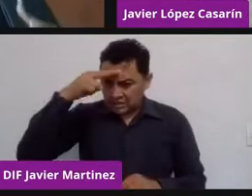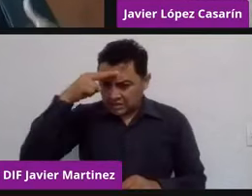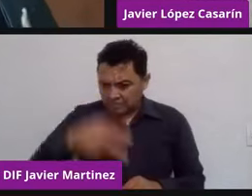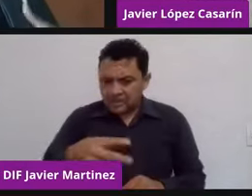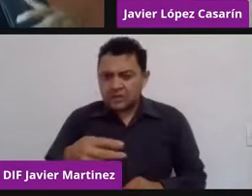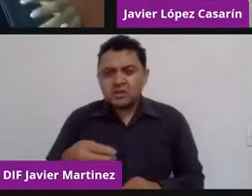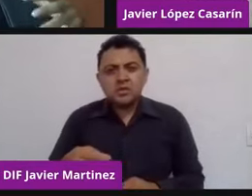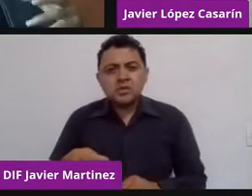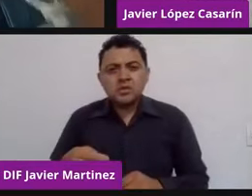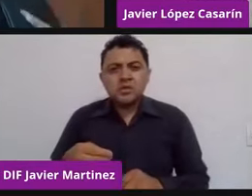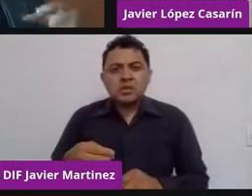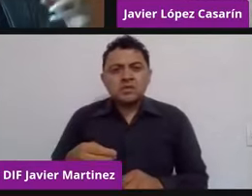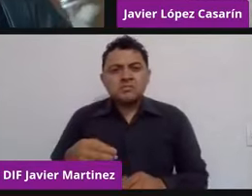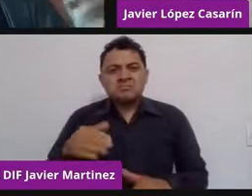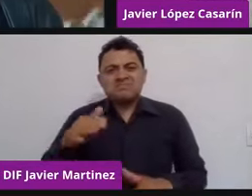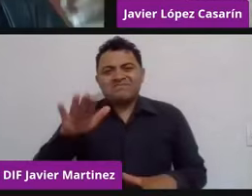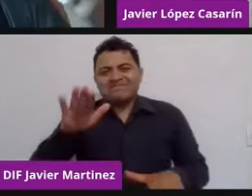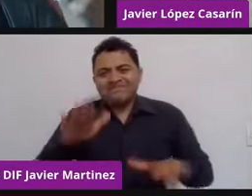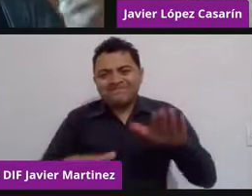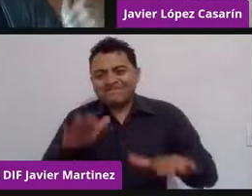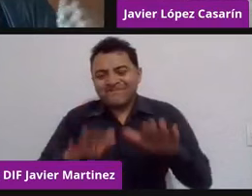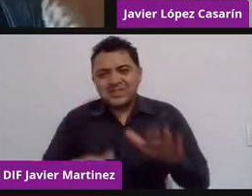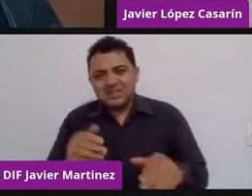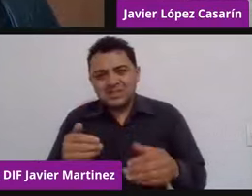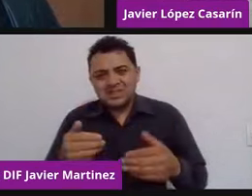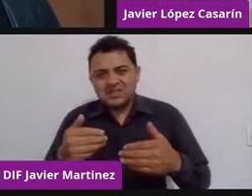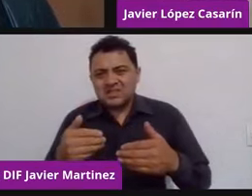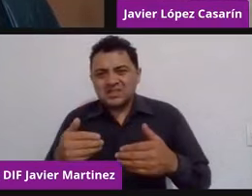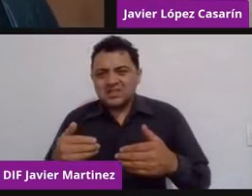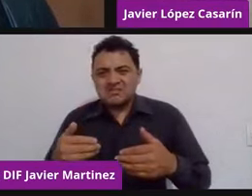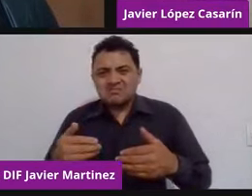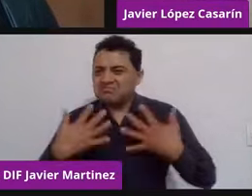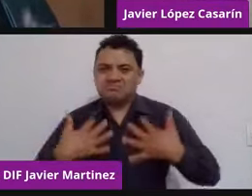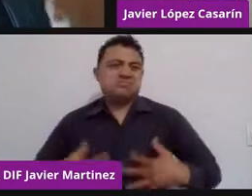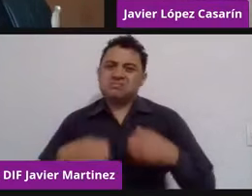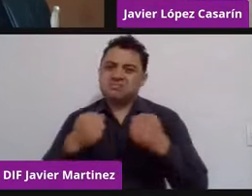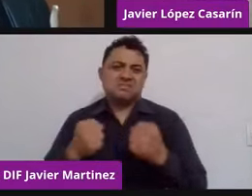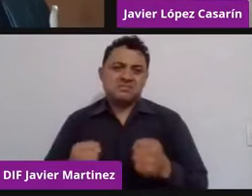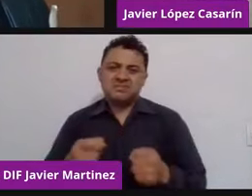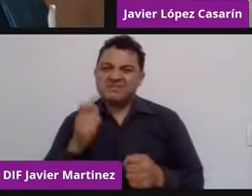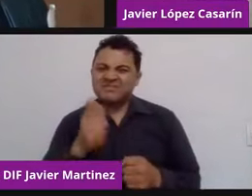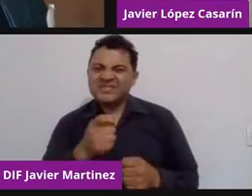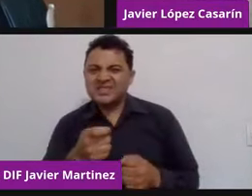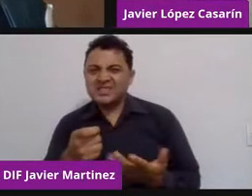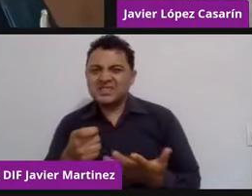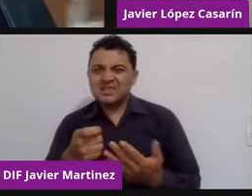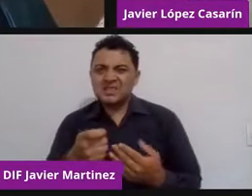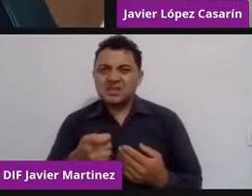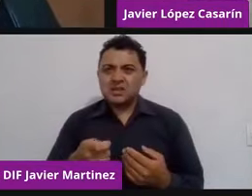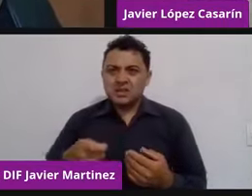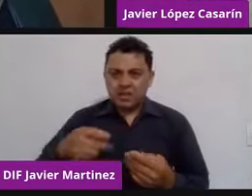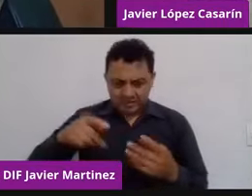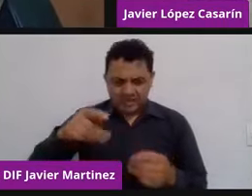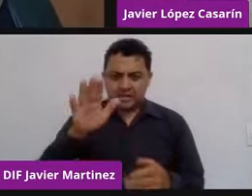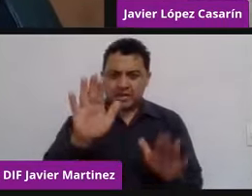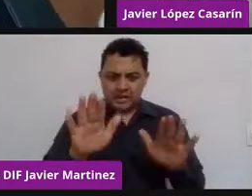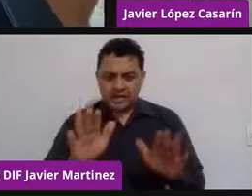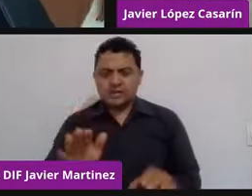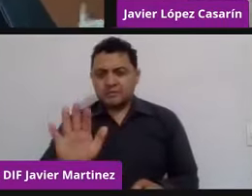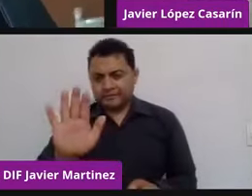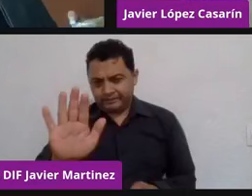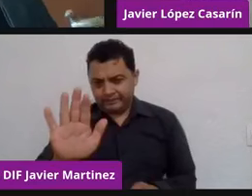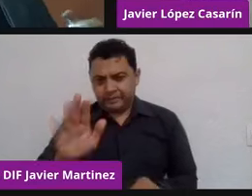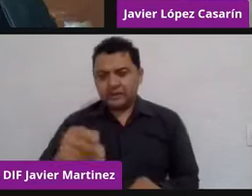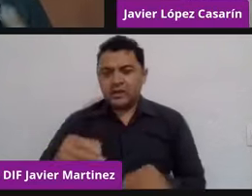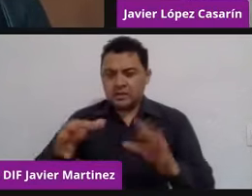difícilmente alguien conoce o entendía el tema. Todos somos prosumers, solamente la chaviza